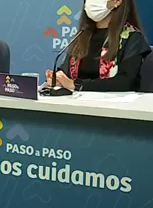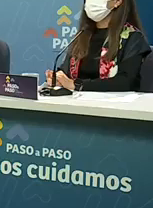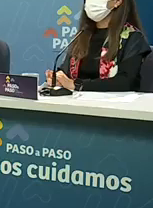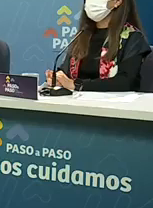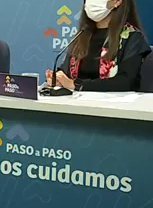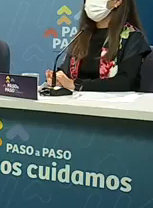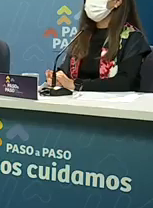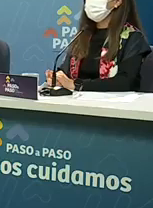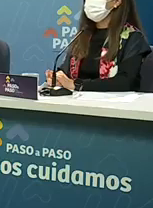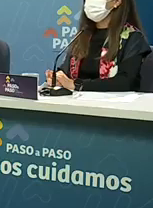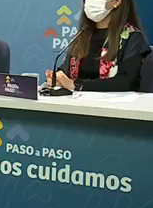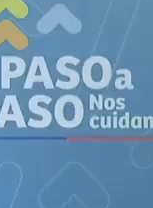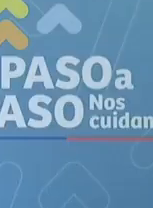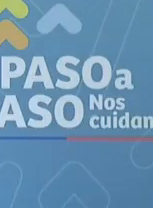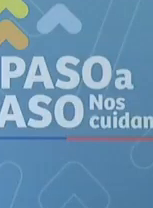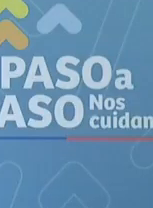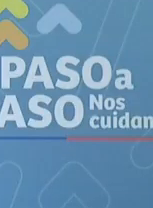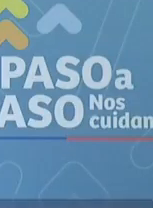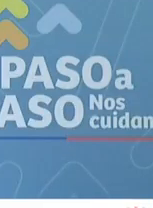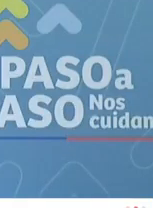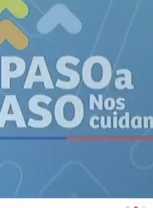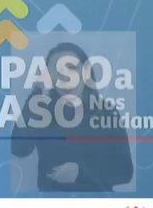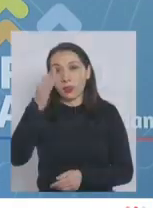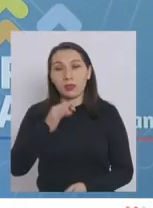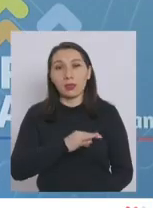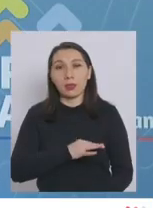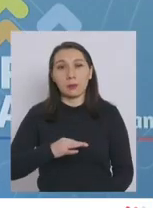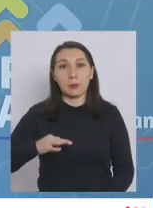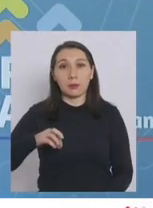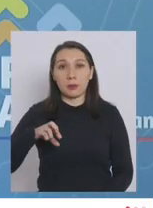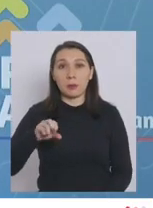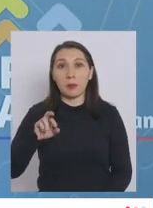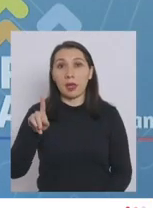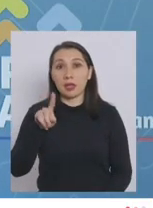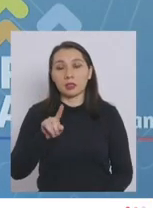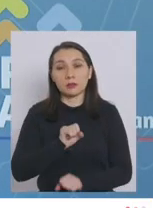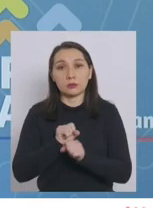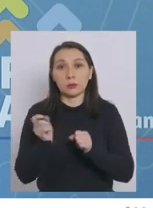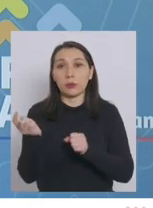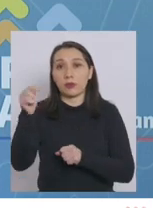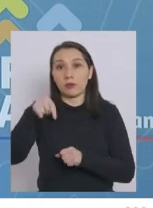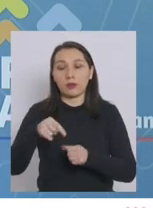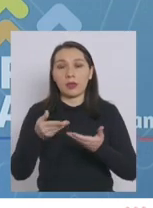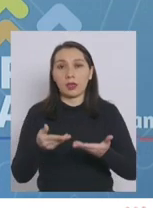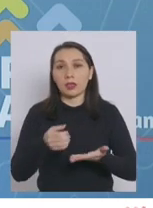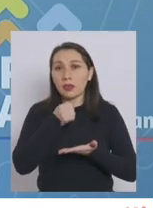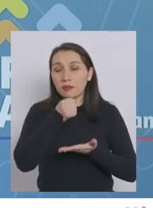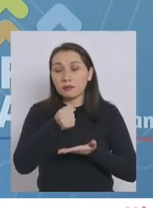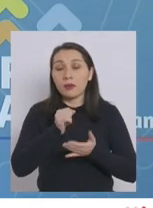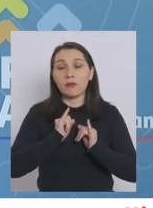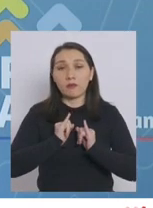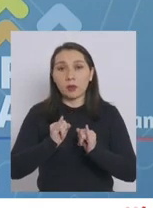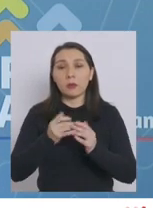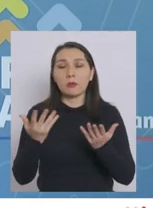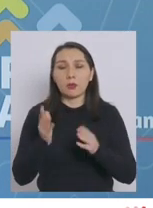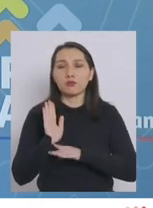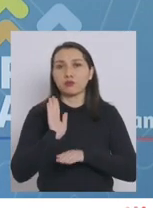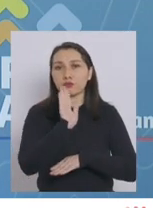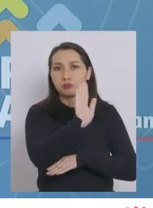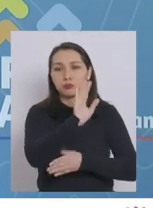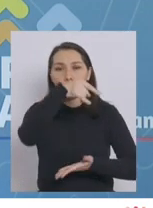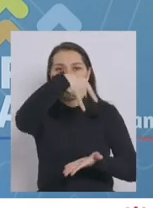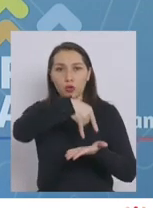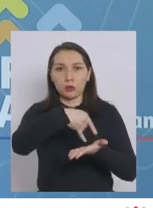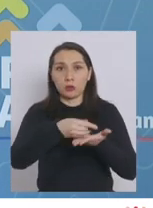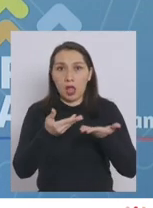Entregó una serie de informaciones y cambios en el plan Paso Paso. Vamos a escuchar de inmediato a la subsecretaria Paula Daz. Este reporte, debido a que él se encuentra en el